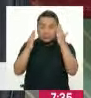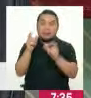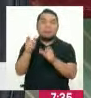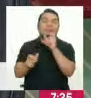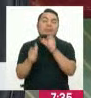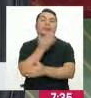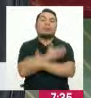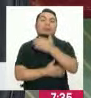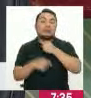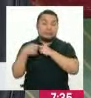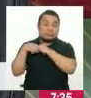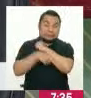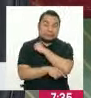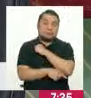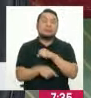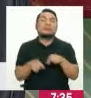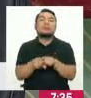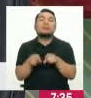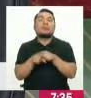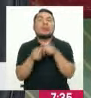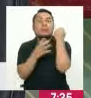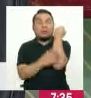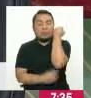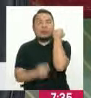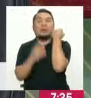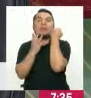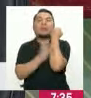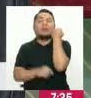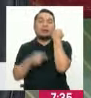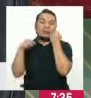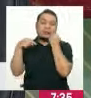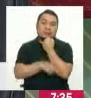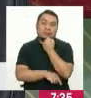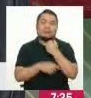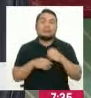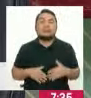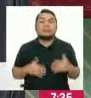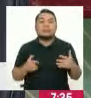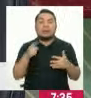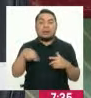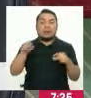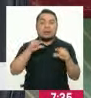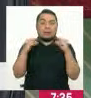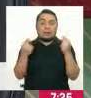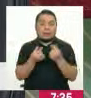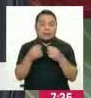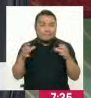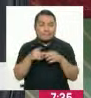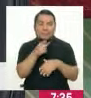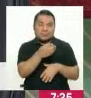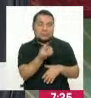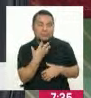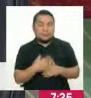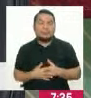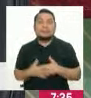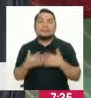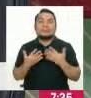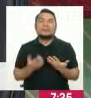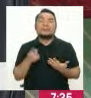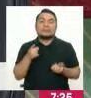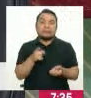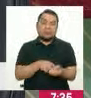discapacidad severa y pobreza, pobreza extrema, que es precisamente el grupo poblacional que mencionas, en que